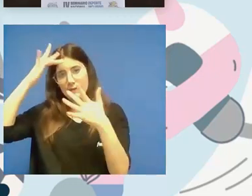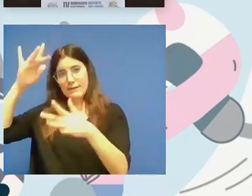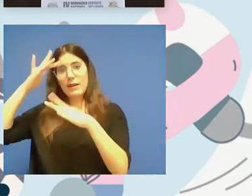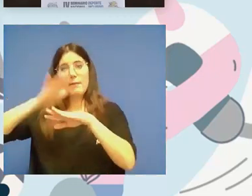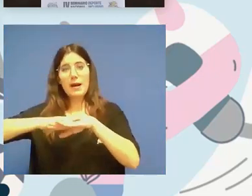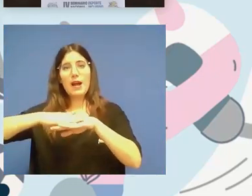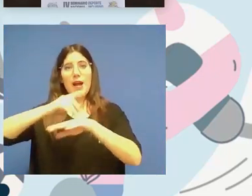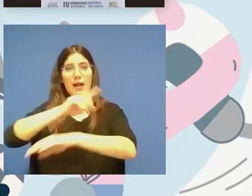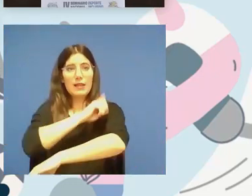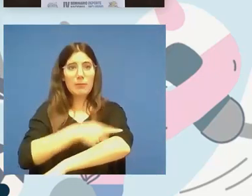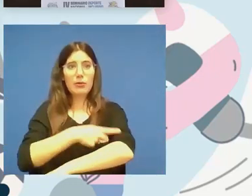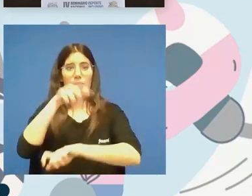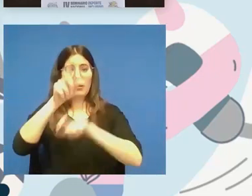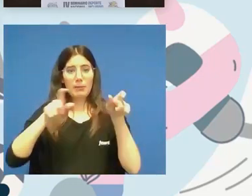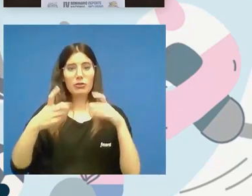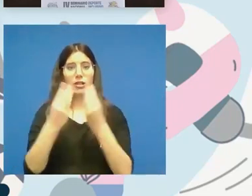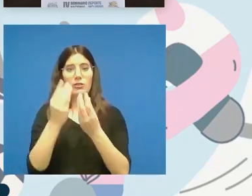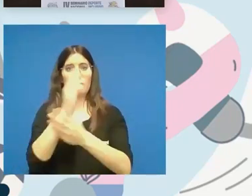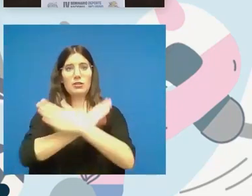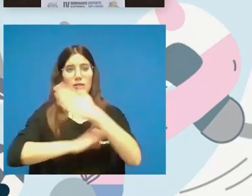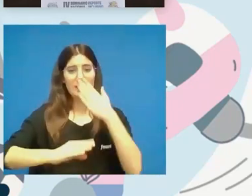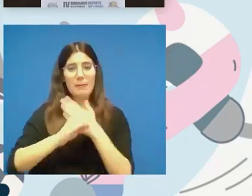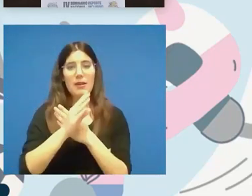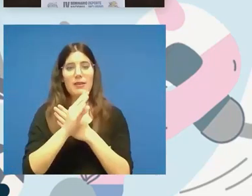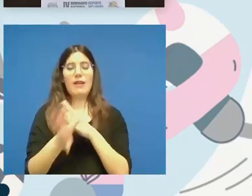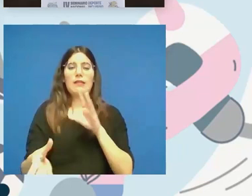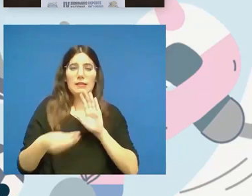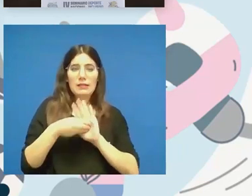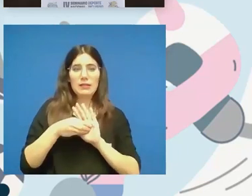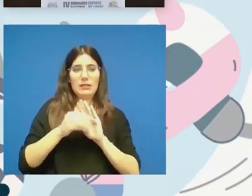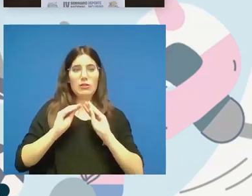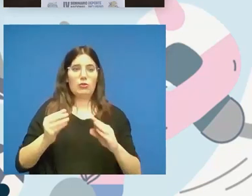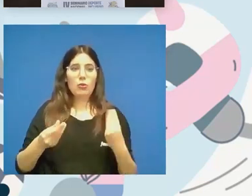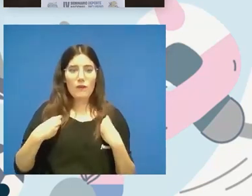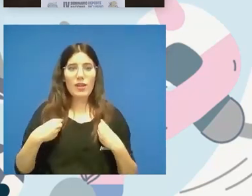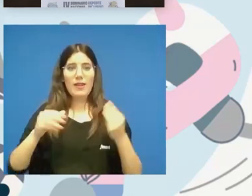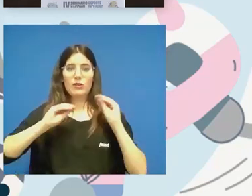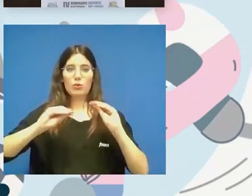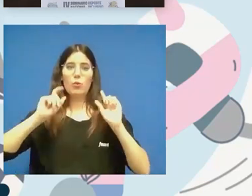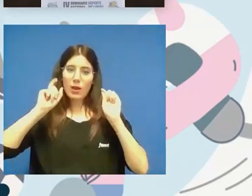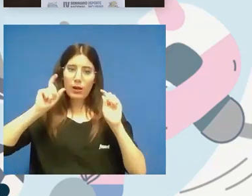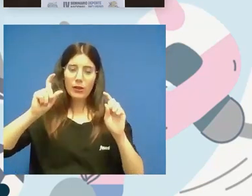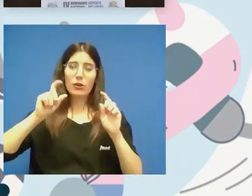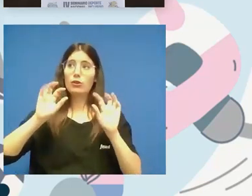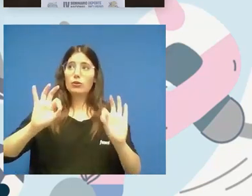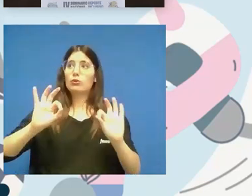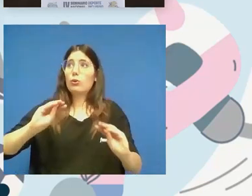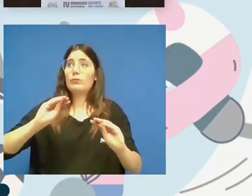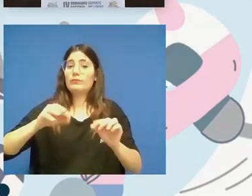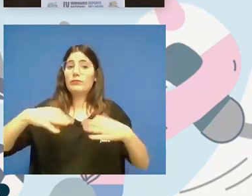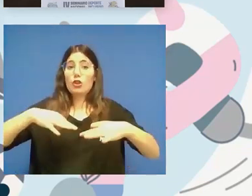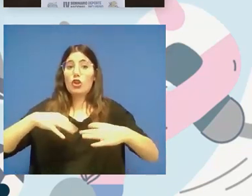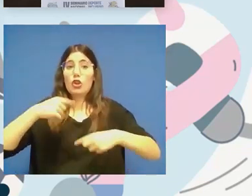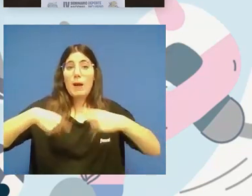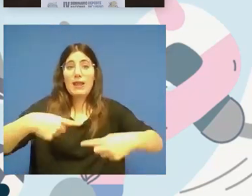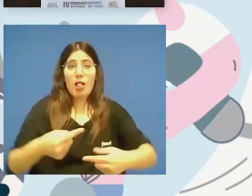personas con discapacidad entre en sus vidas entre en su educación entre en su día a día en su normalidad porque si